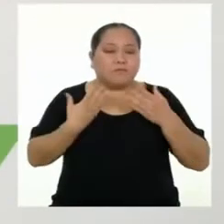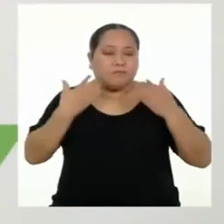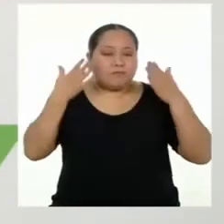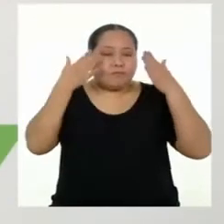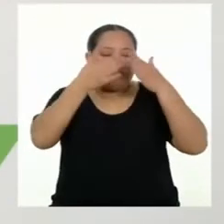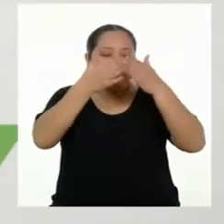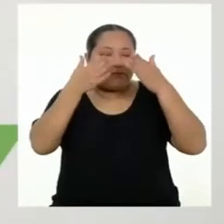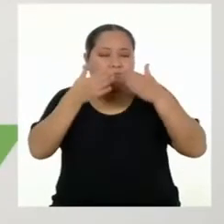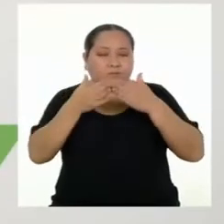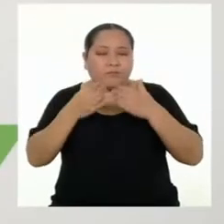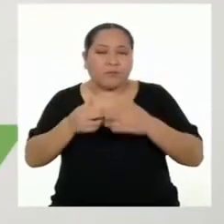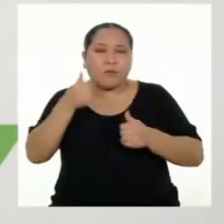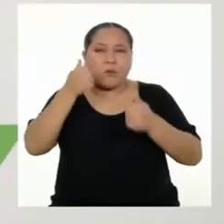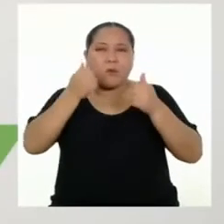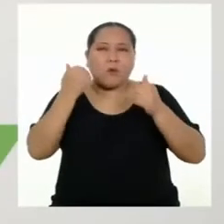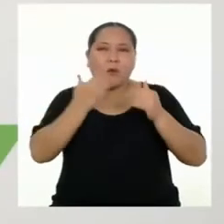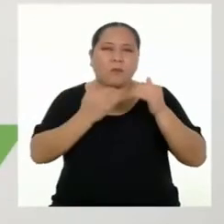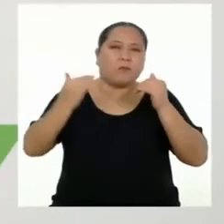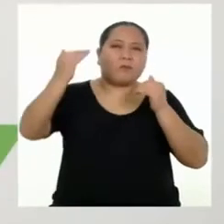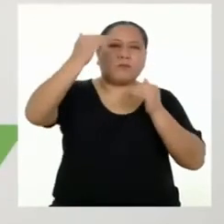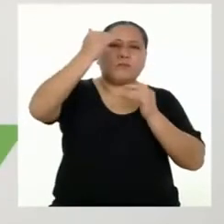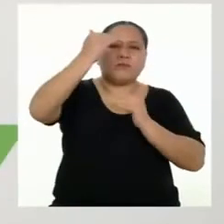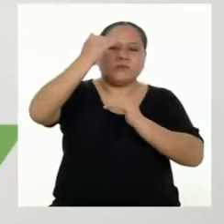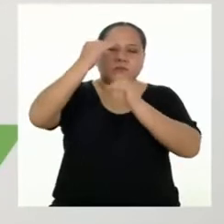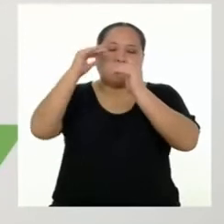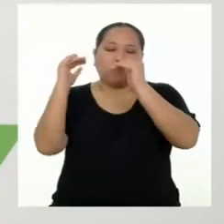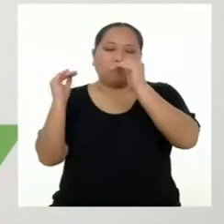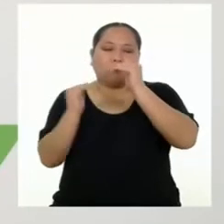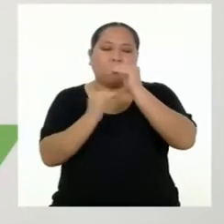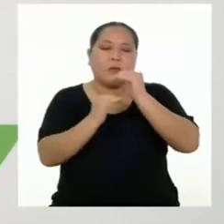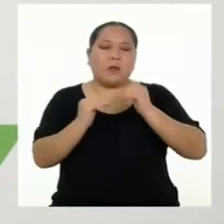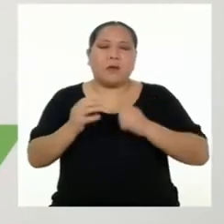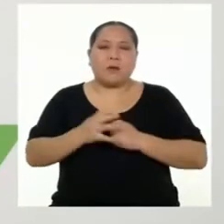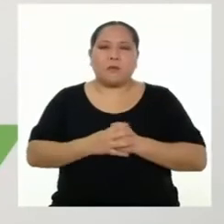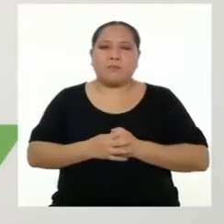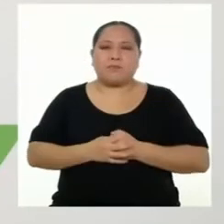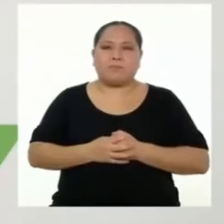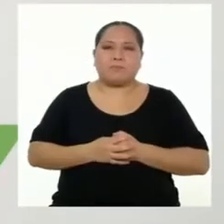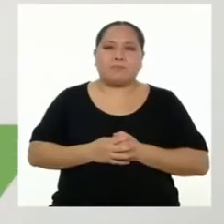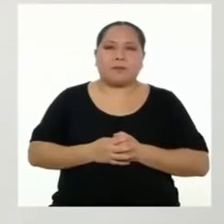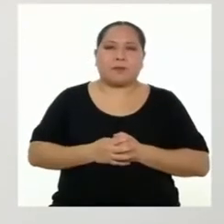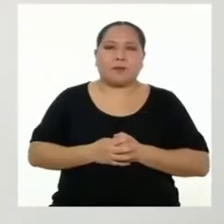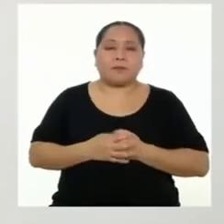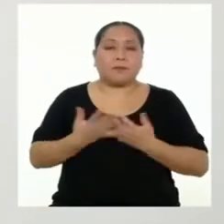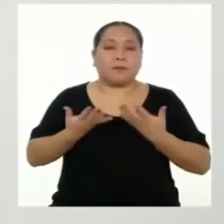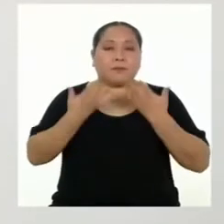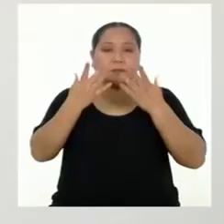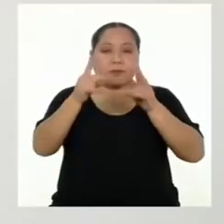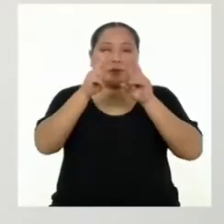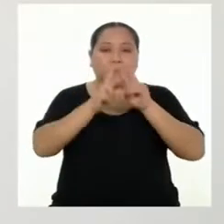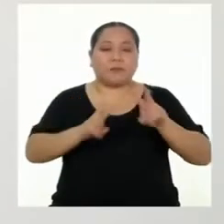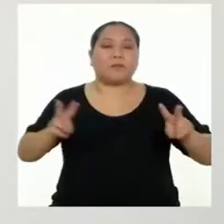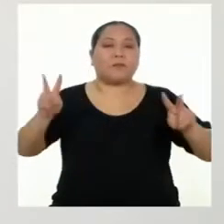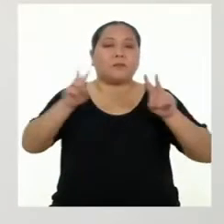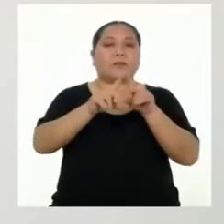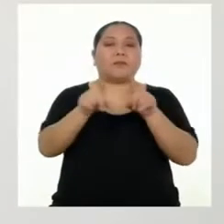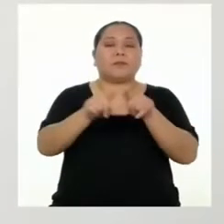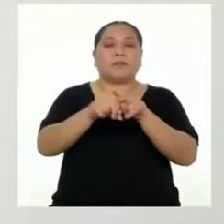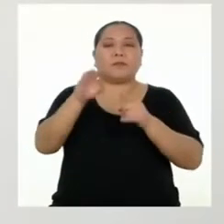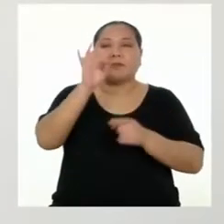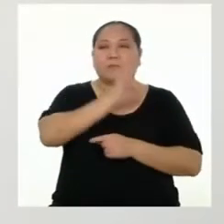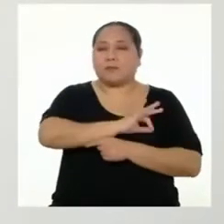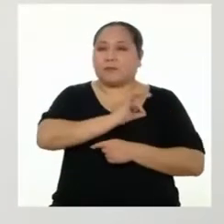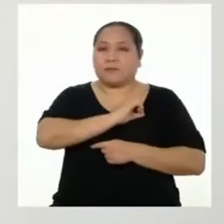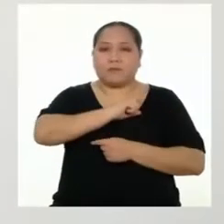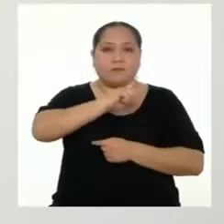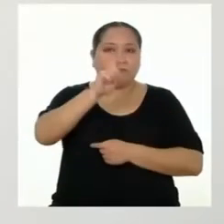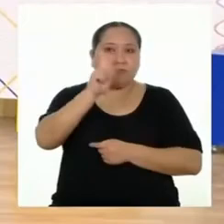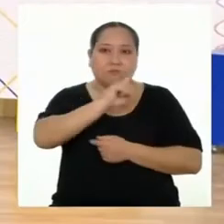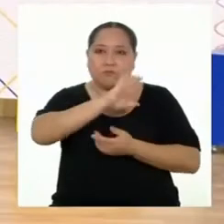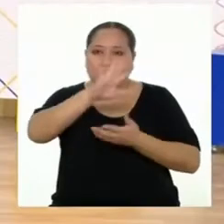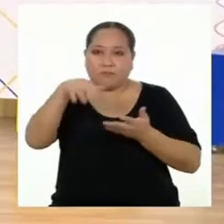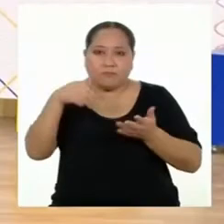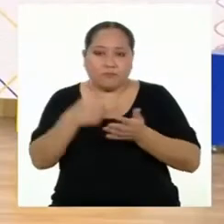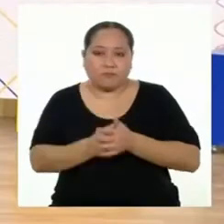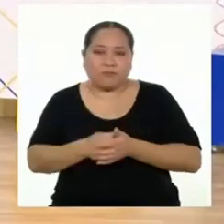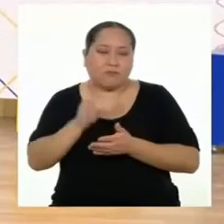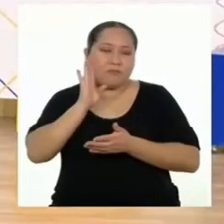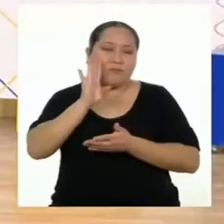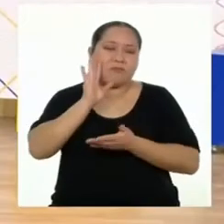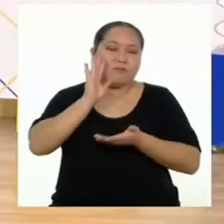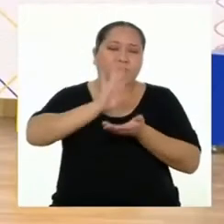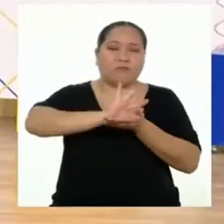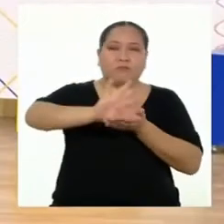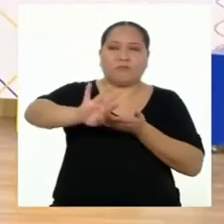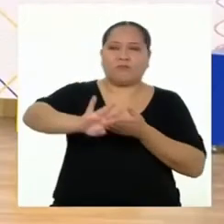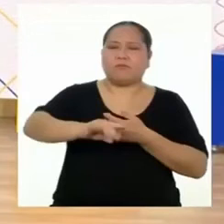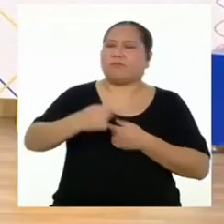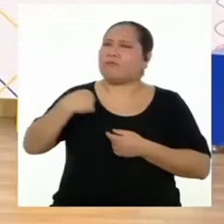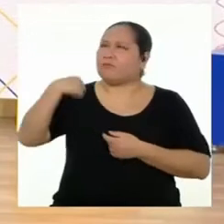la valoración de los residuos. Es decir, podemos darles un valor y aprovecharlos. No todo es para desechar. Me